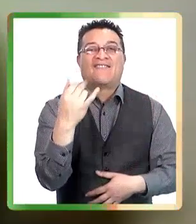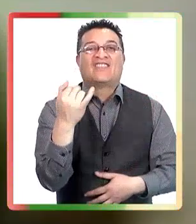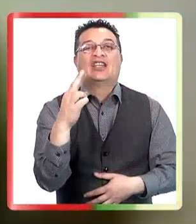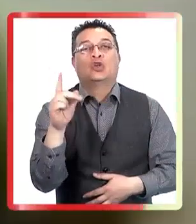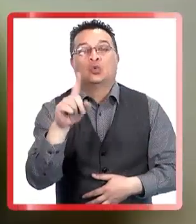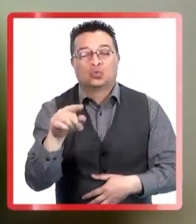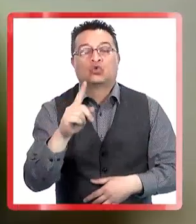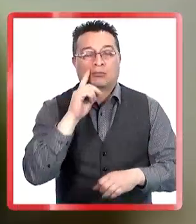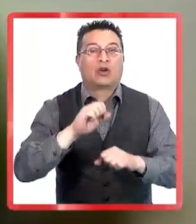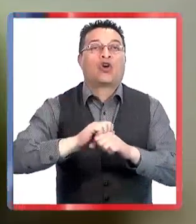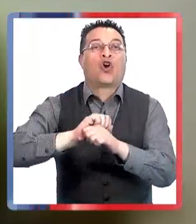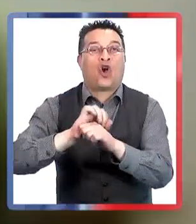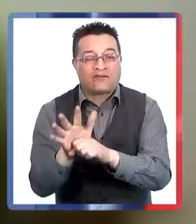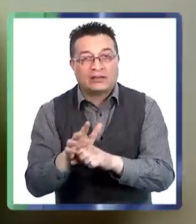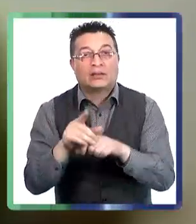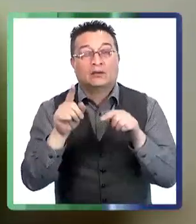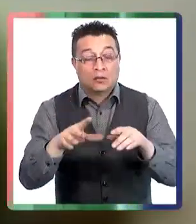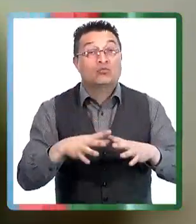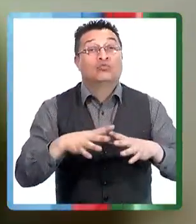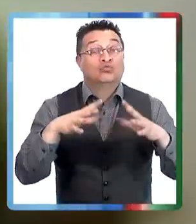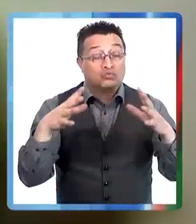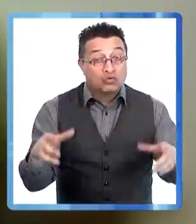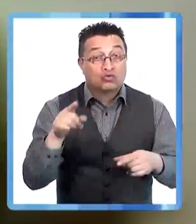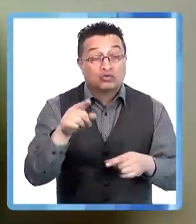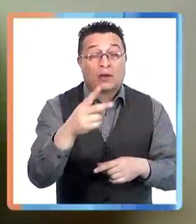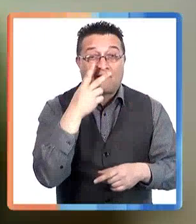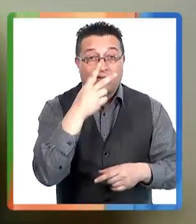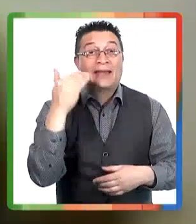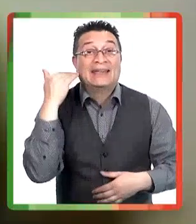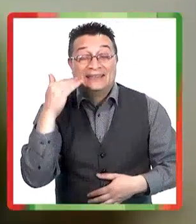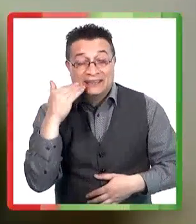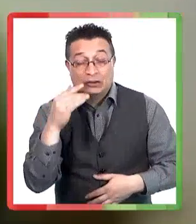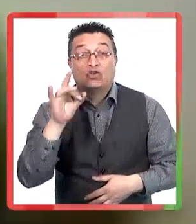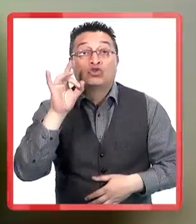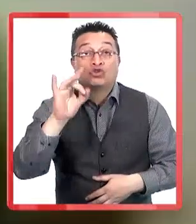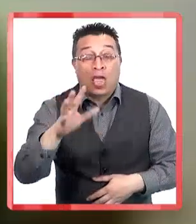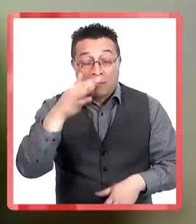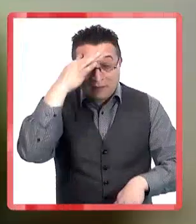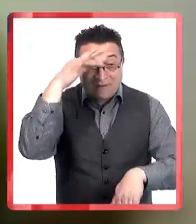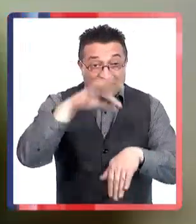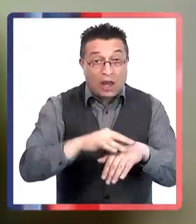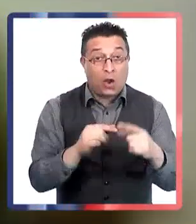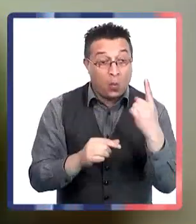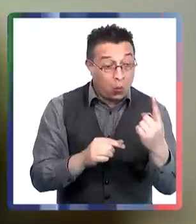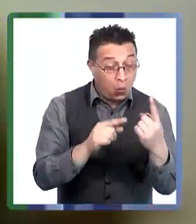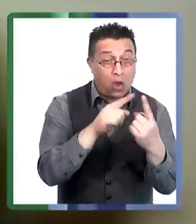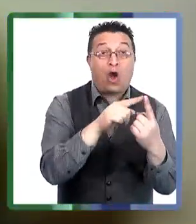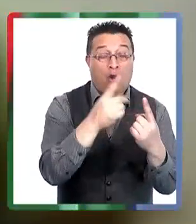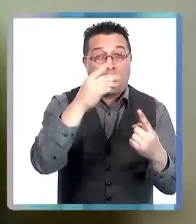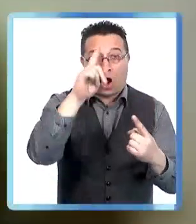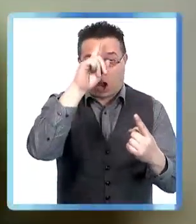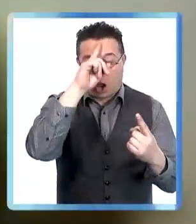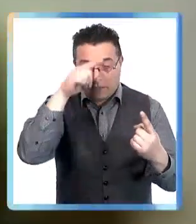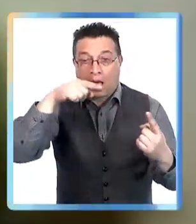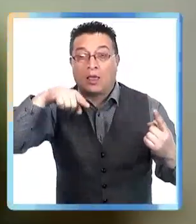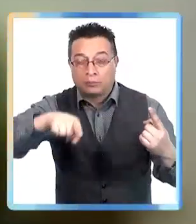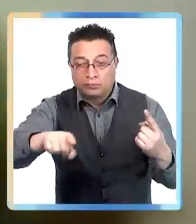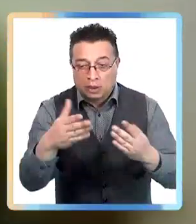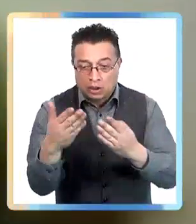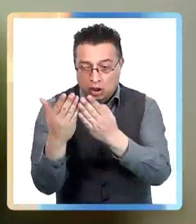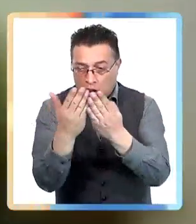hacemos el estudio virológico, eran dos, tres, cuatro, tuve un caso de una niñita con cinco virus al mismo tiempo. Por la poca